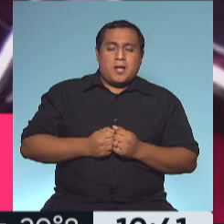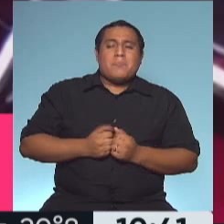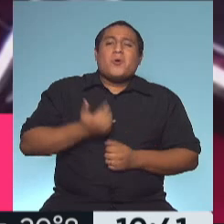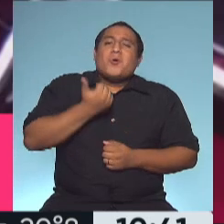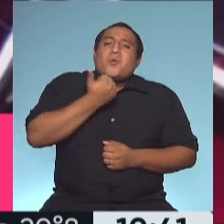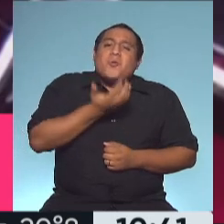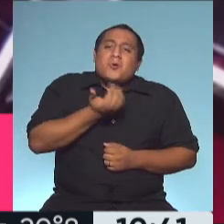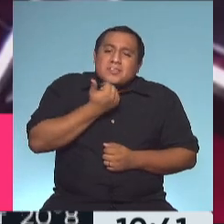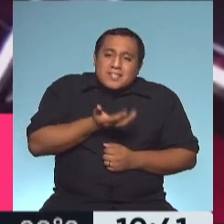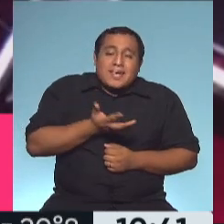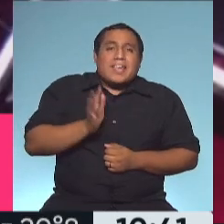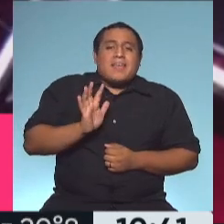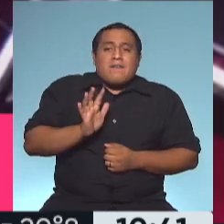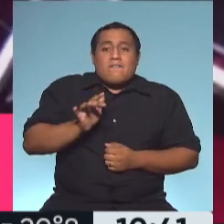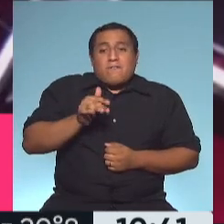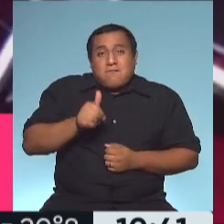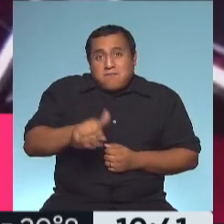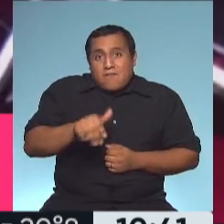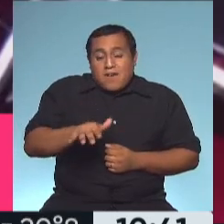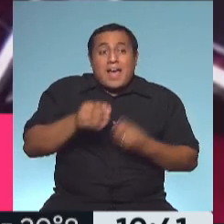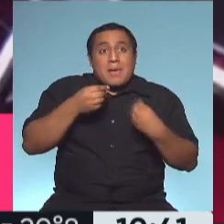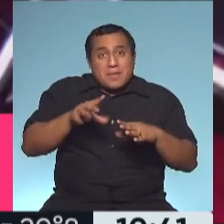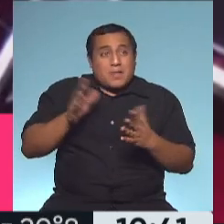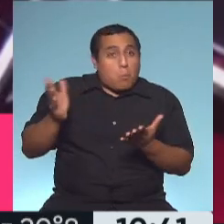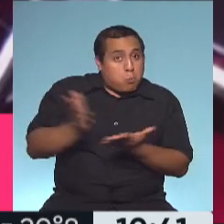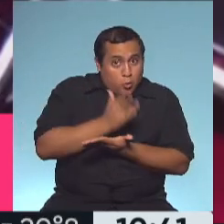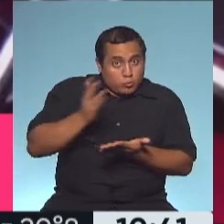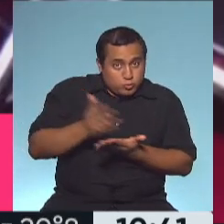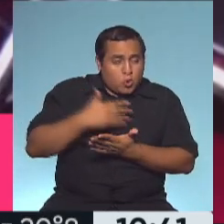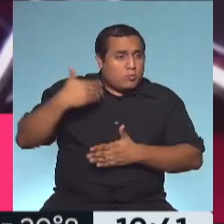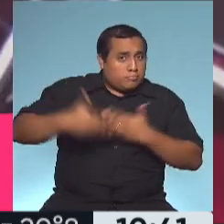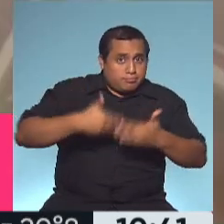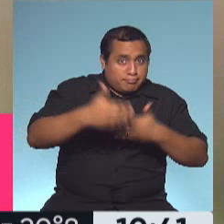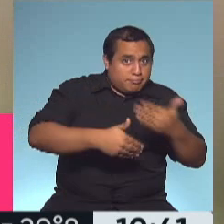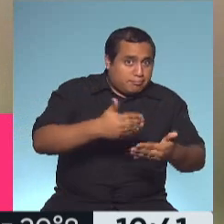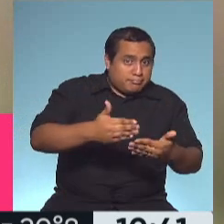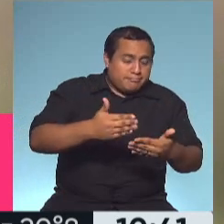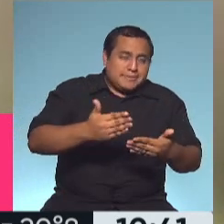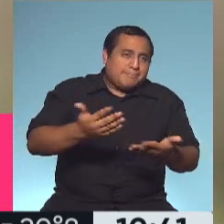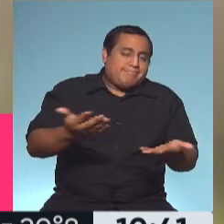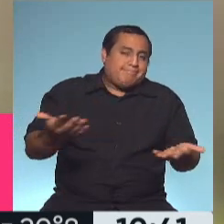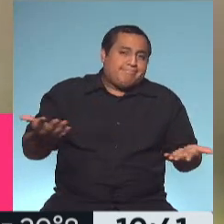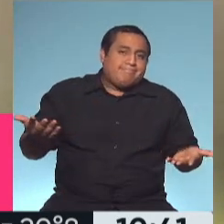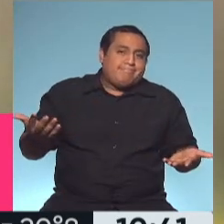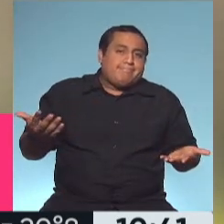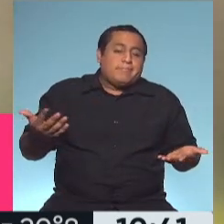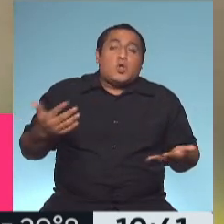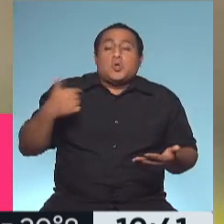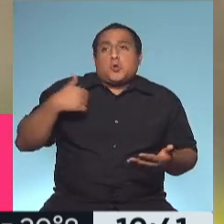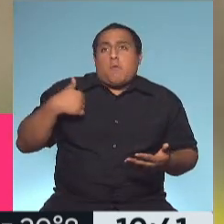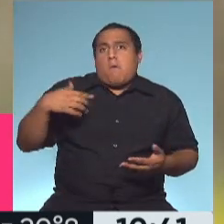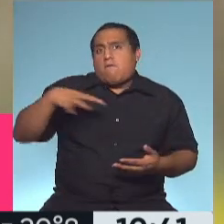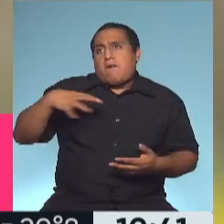en el momento en que comience la producción ya en escala, seguramente, eso no lo hablé